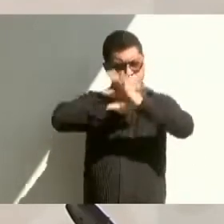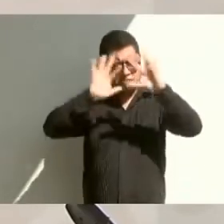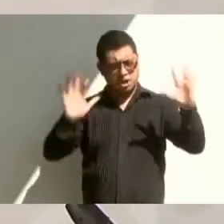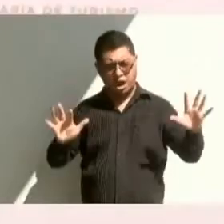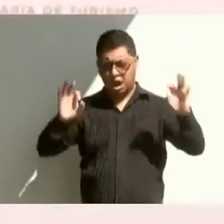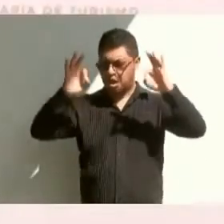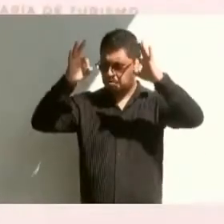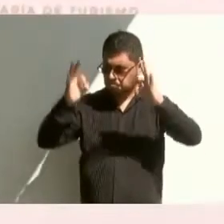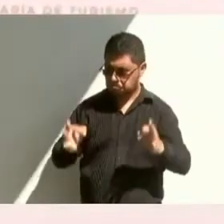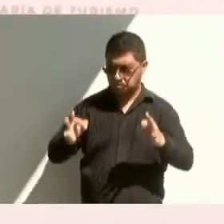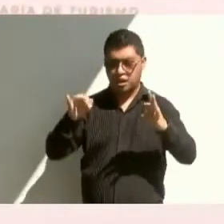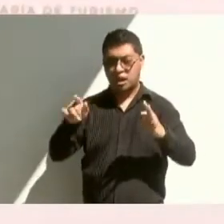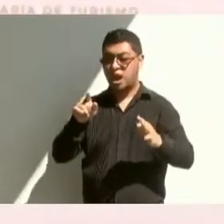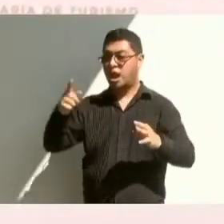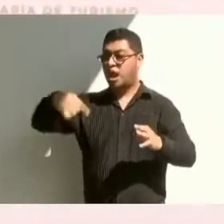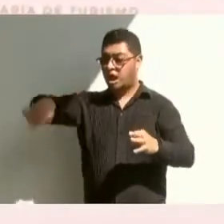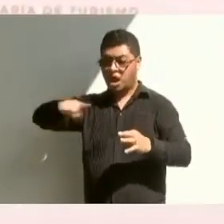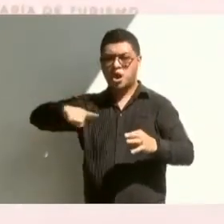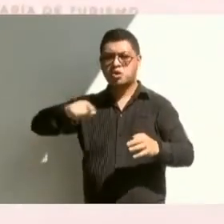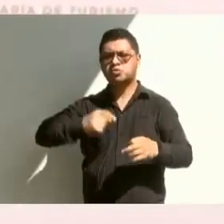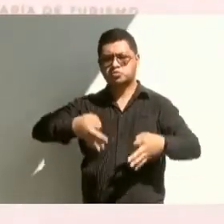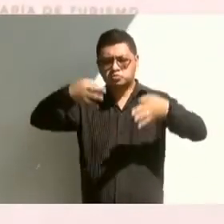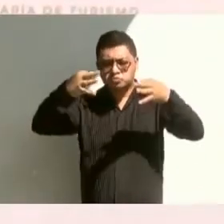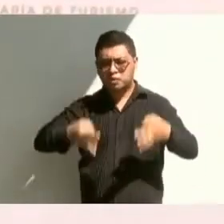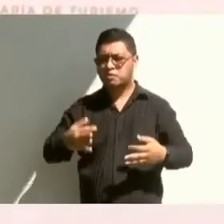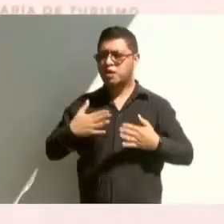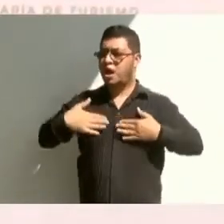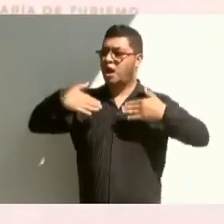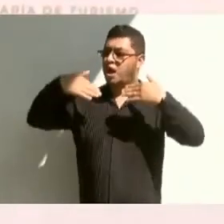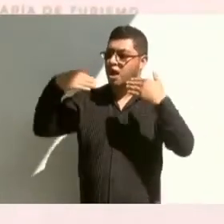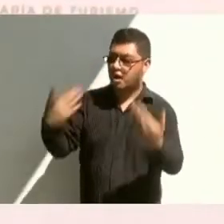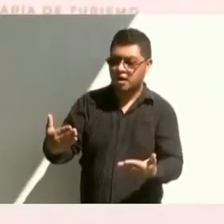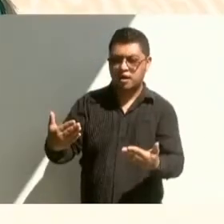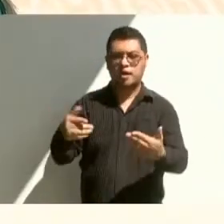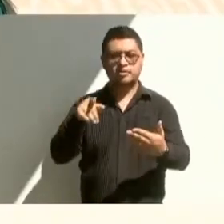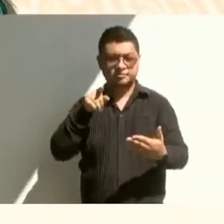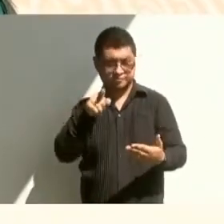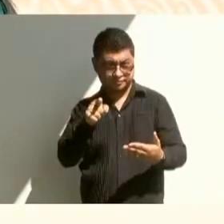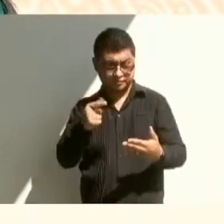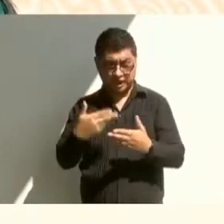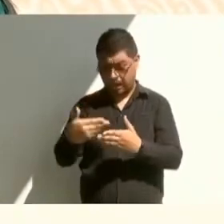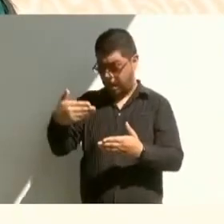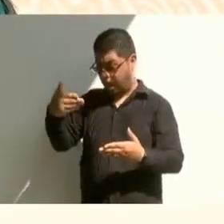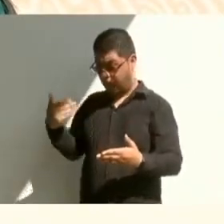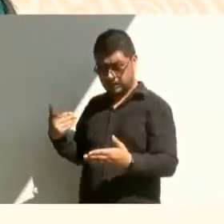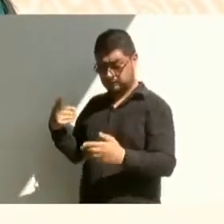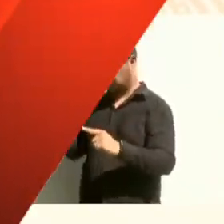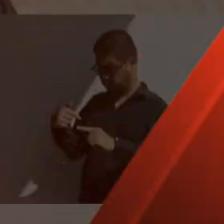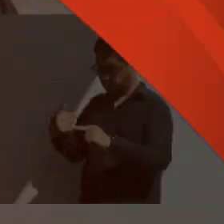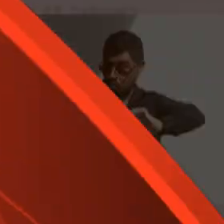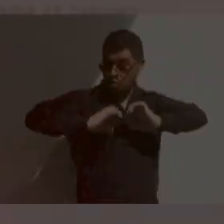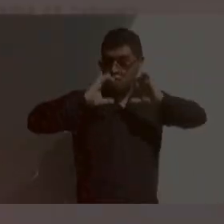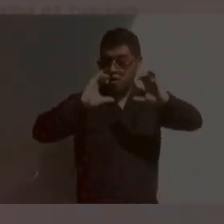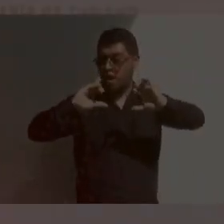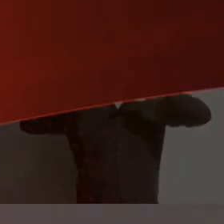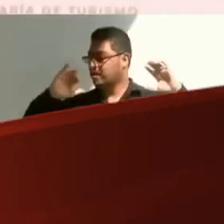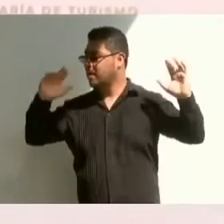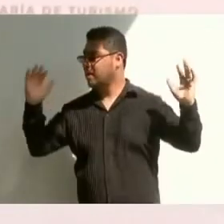le dé seguridad y certidumbre a todas esas empresas durante y posteriormente a la construcción de esta obra.